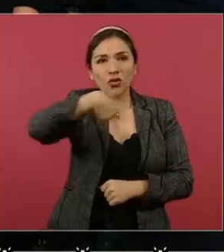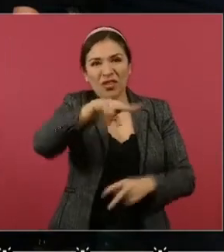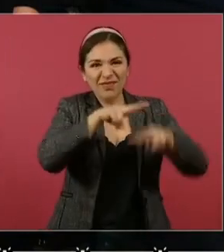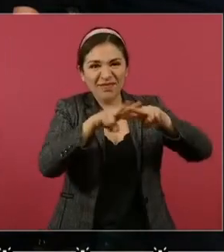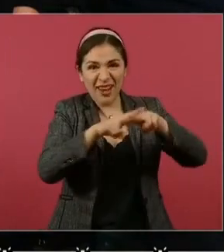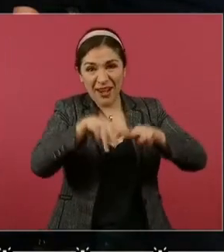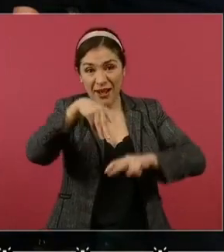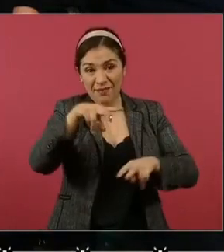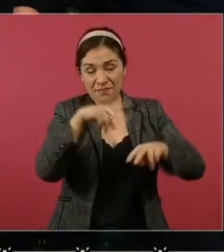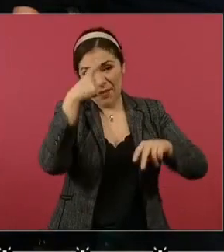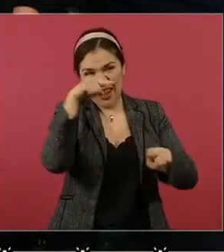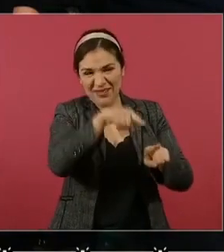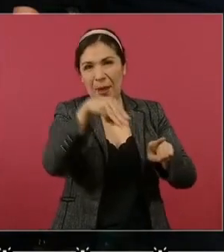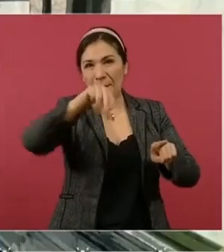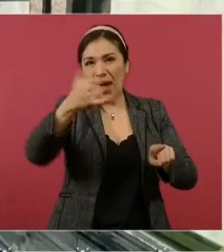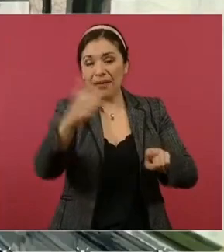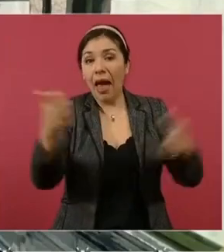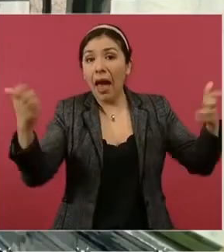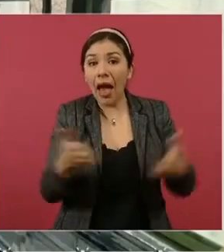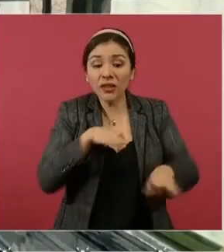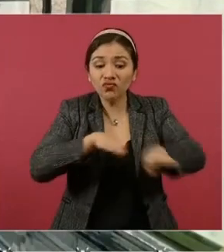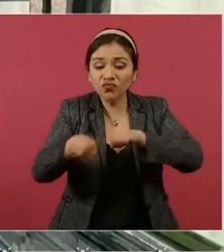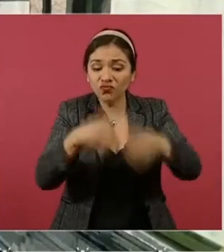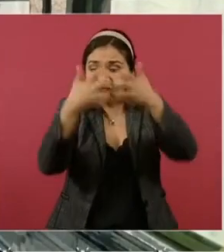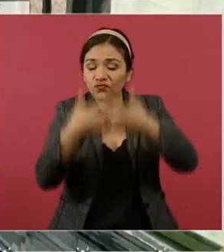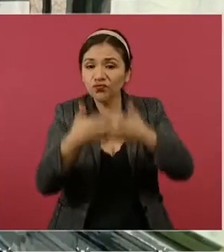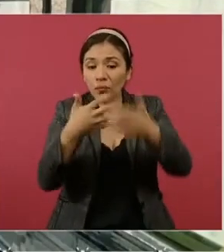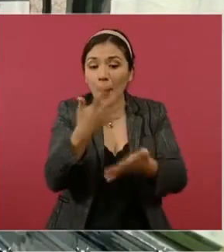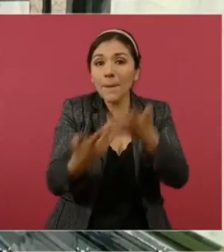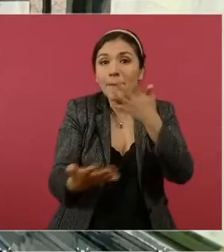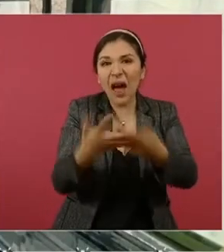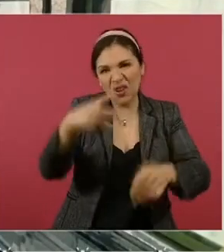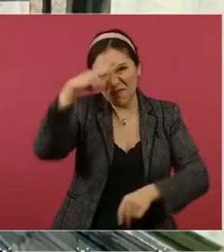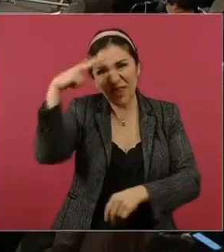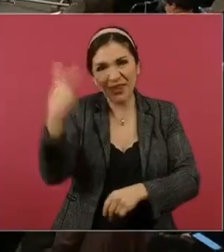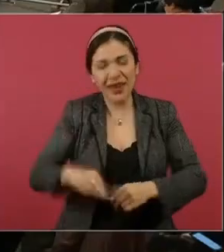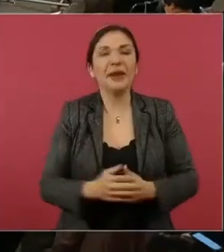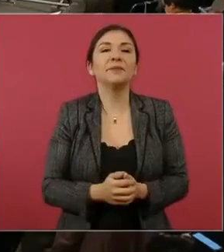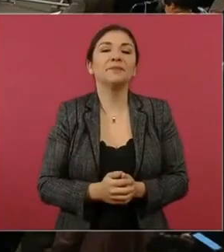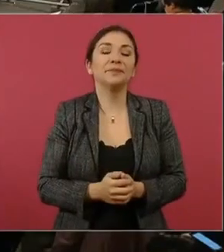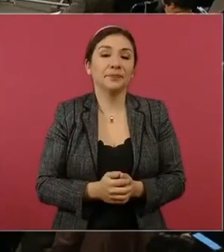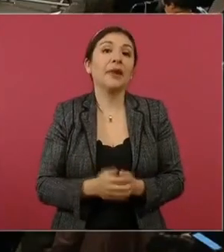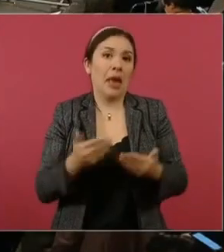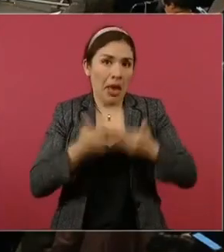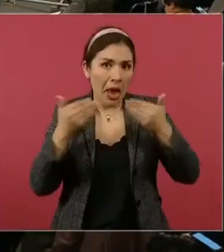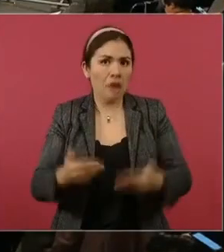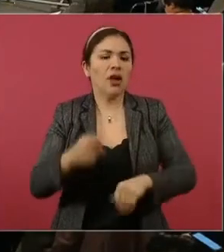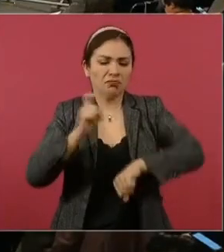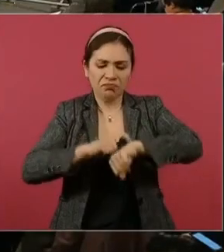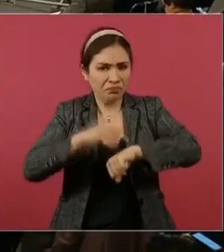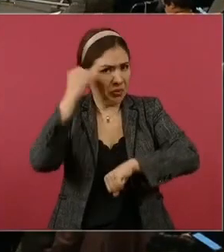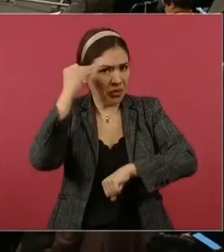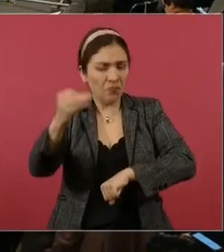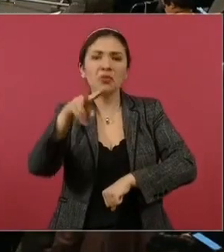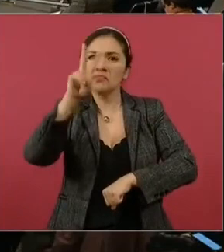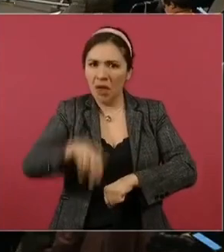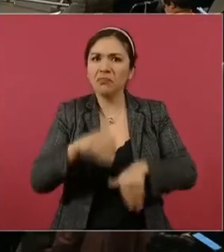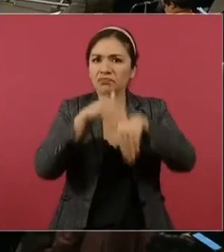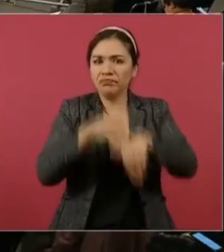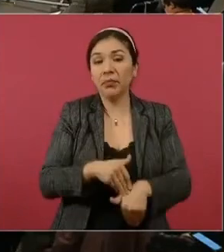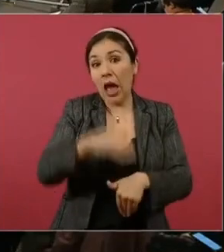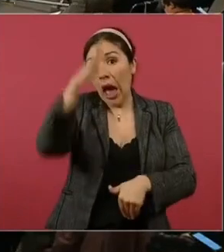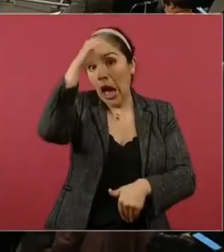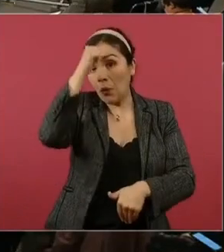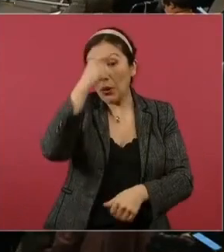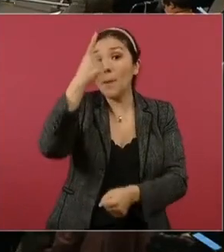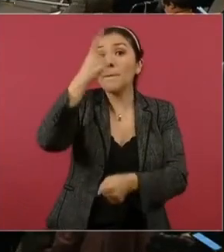son fabricados por manos mexicanas. Estamos en tiempo y vamos a cumplir el compromiso de que el